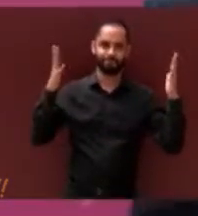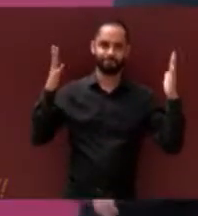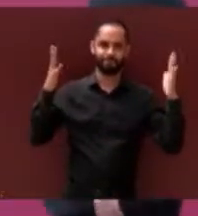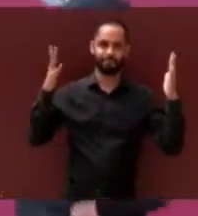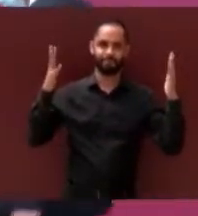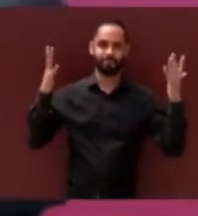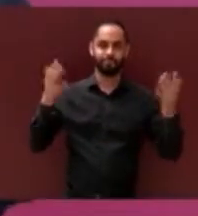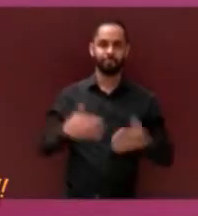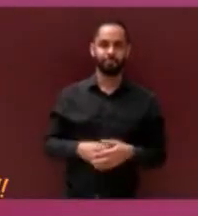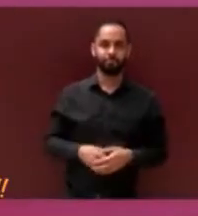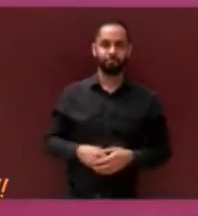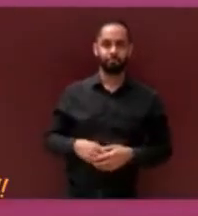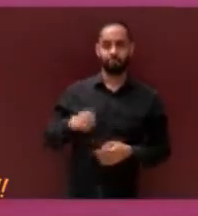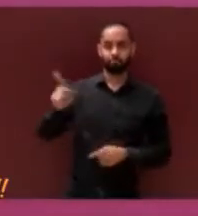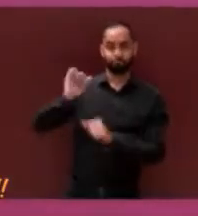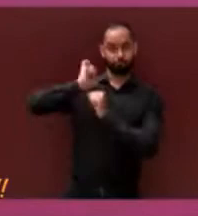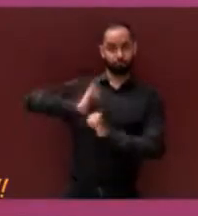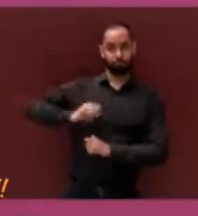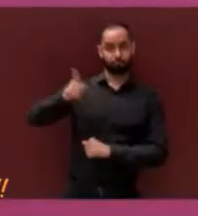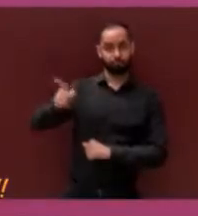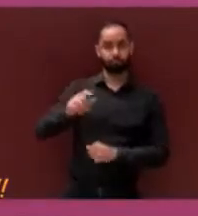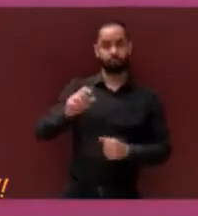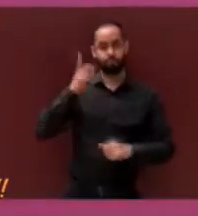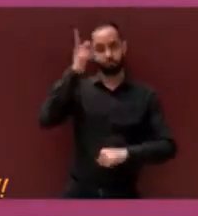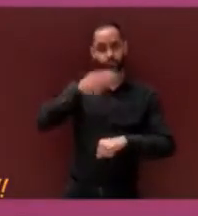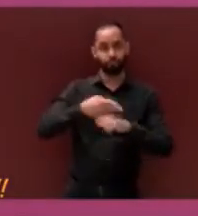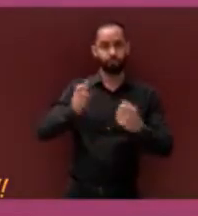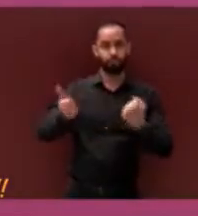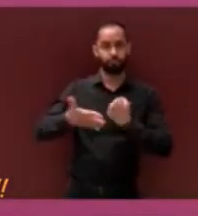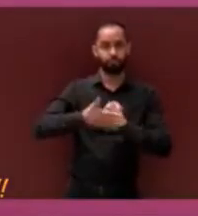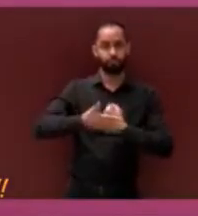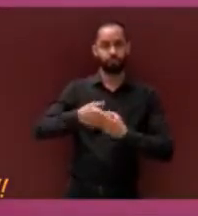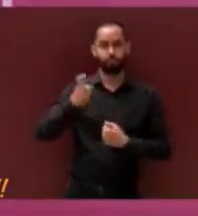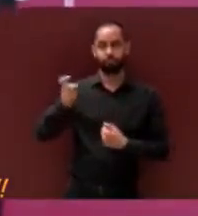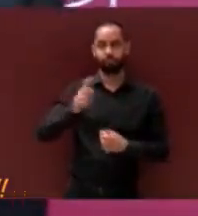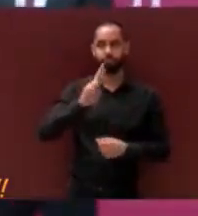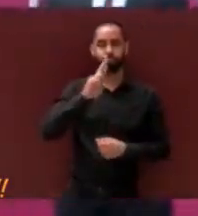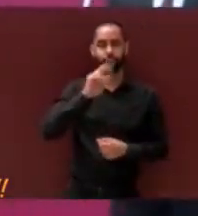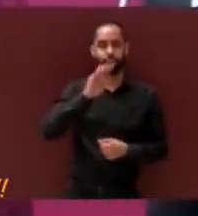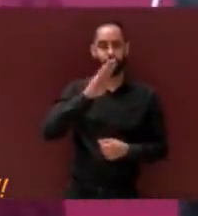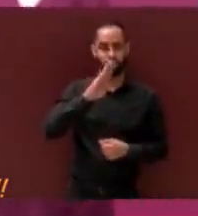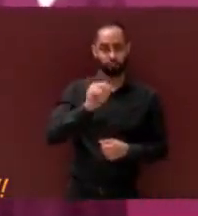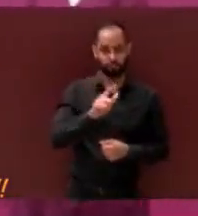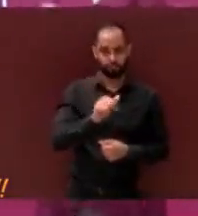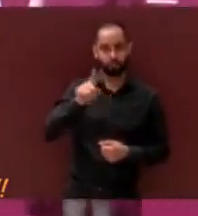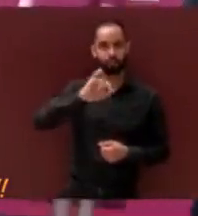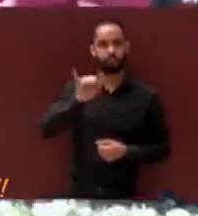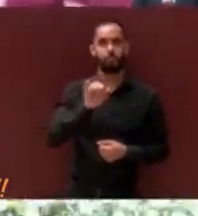Como titular de la Dirección Administrativa, la licenciada Alma Judith Sáenz Jiménez.